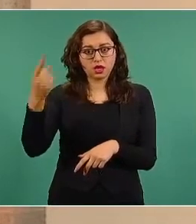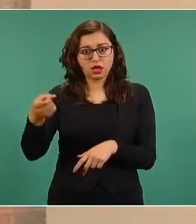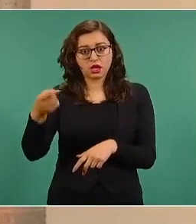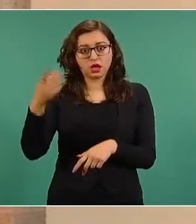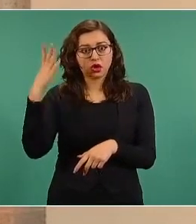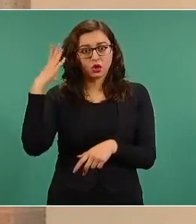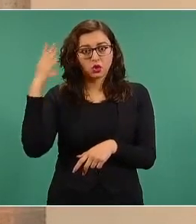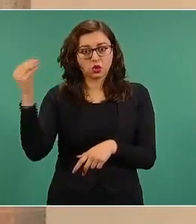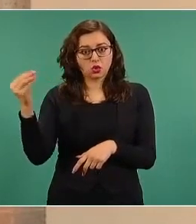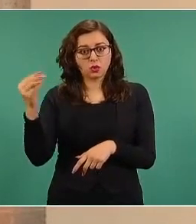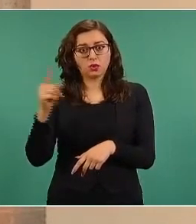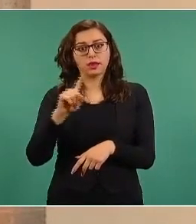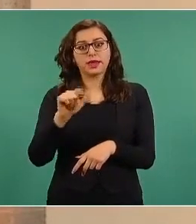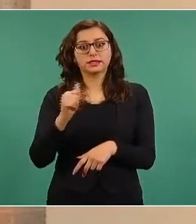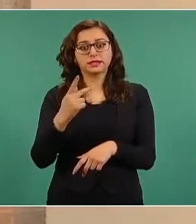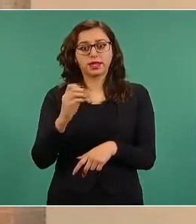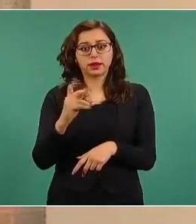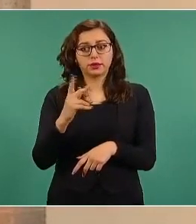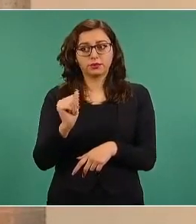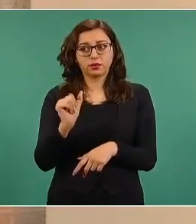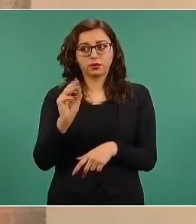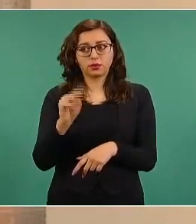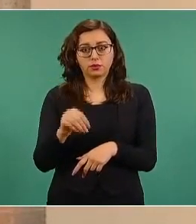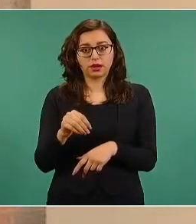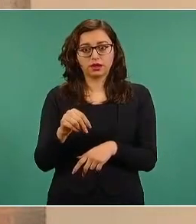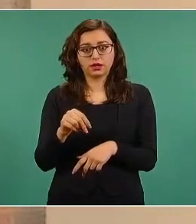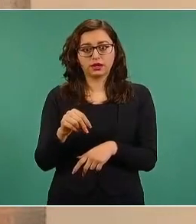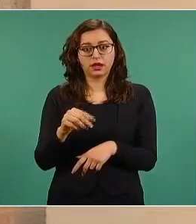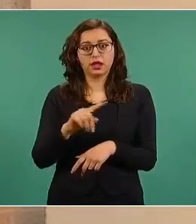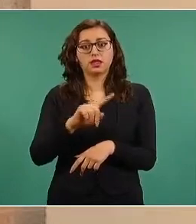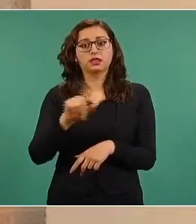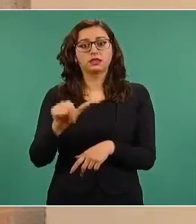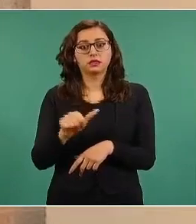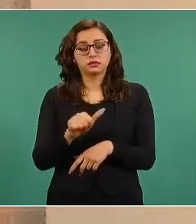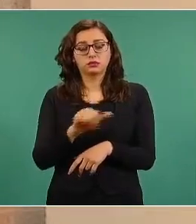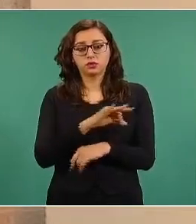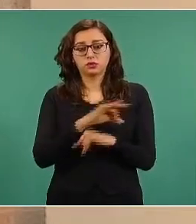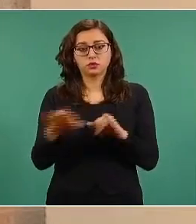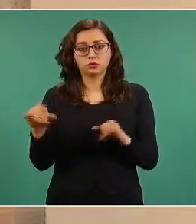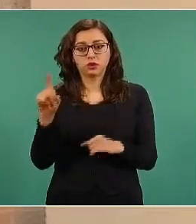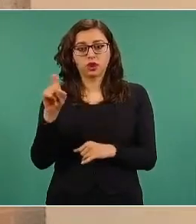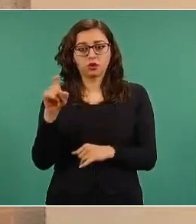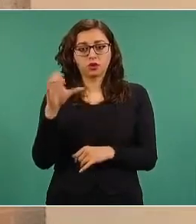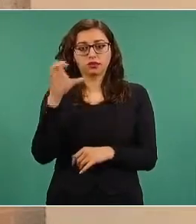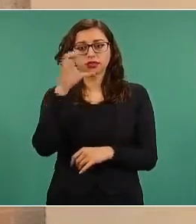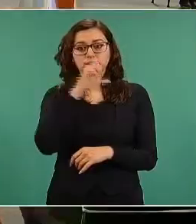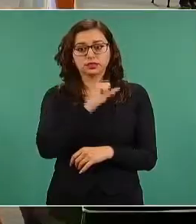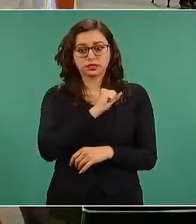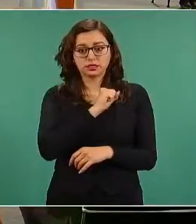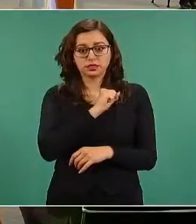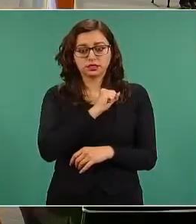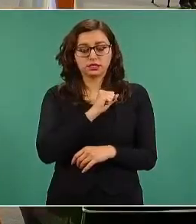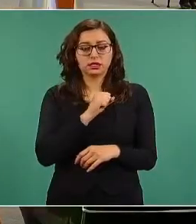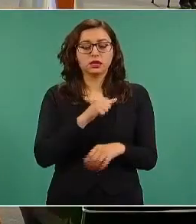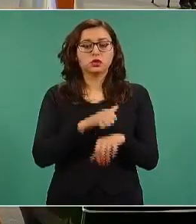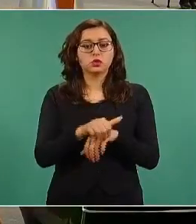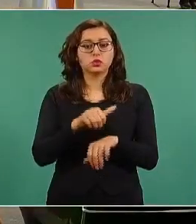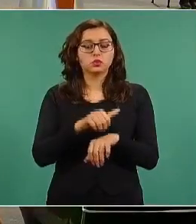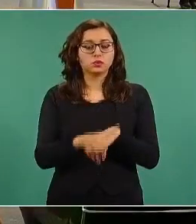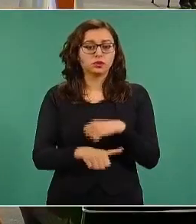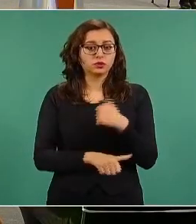Zapopan y terminamos en Aguascalientes. La ruta número 6,